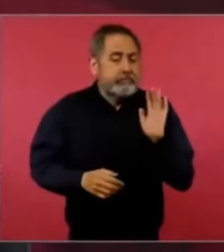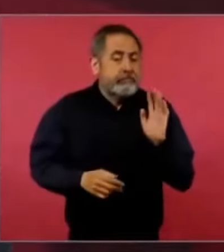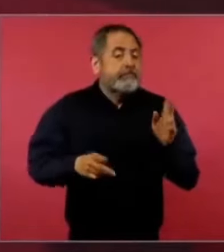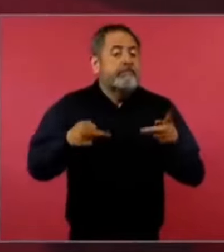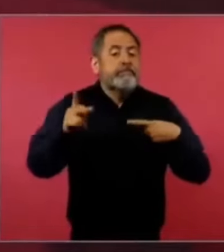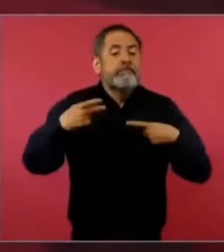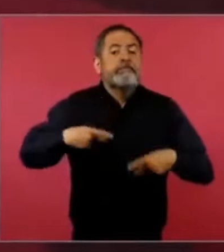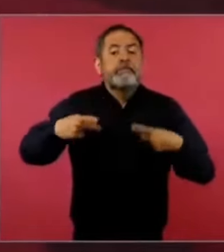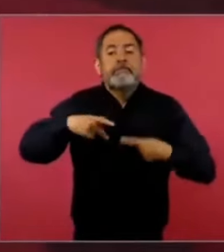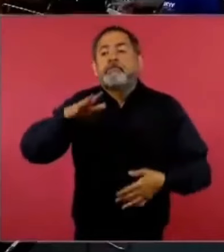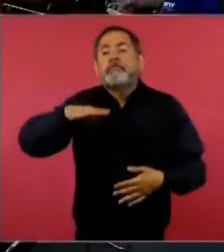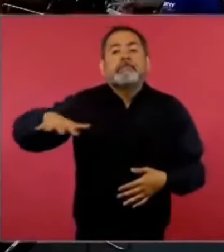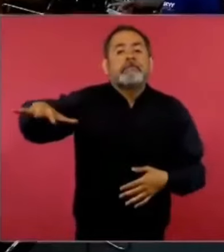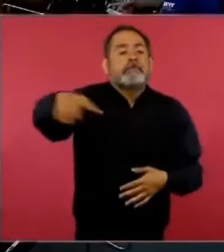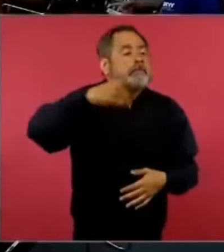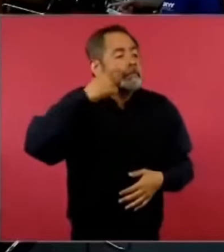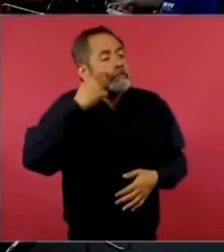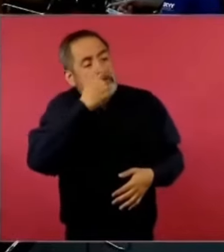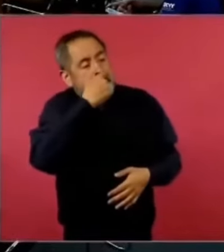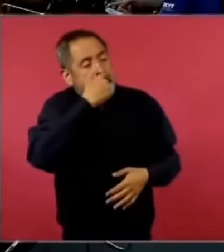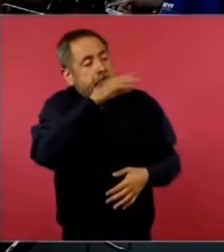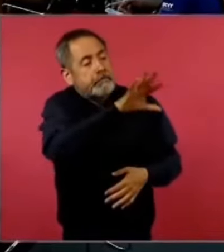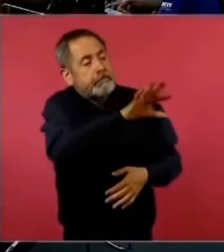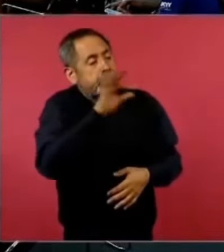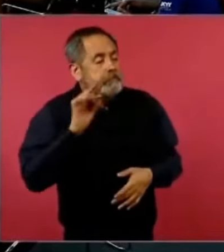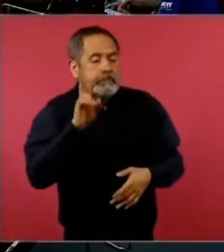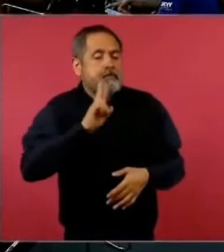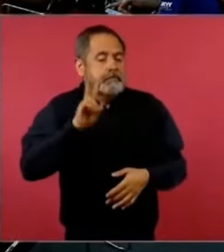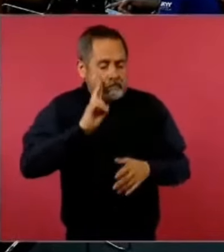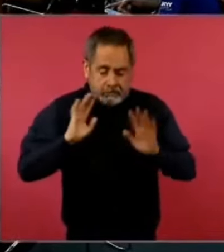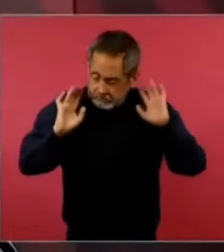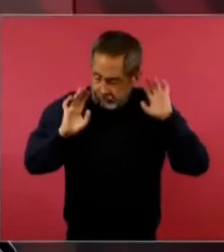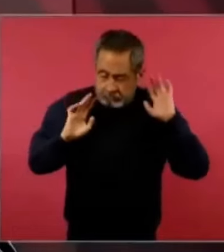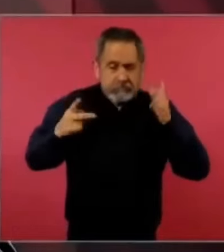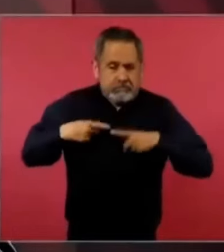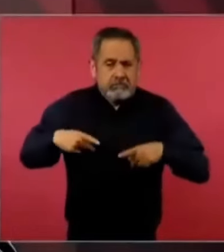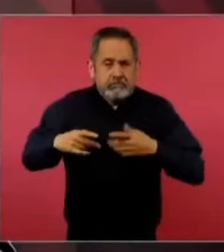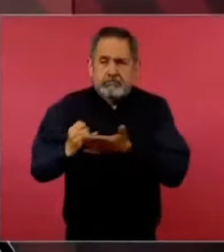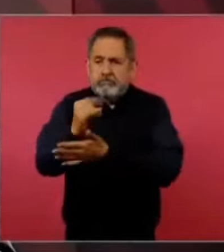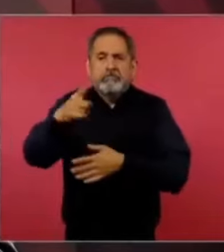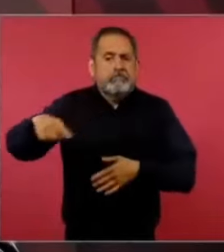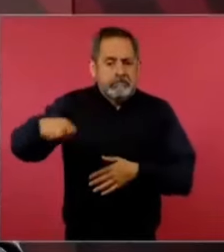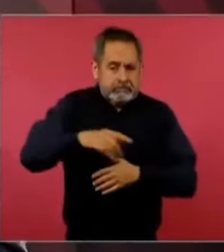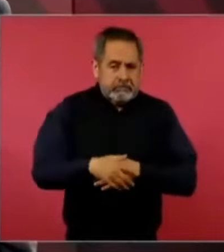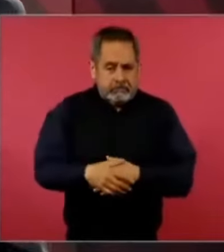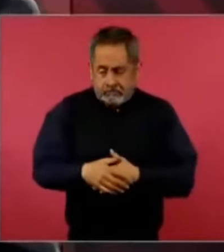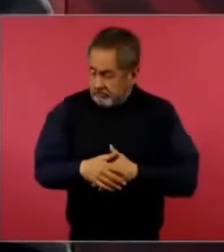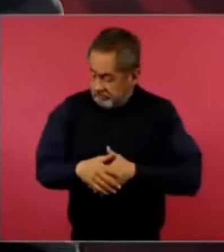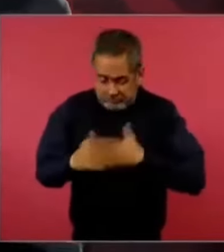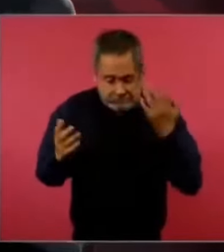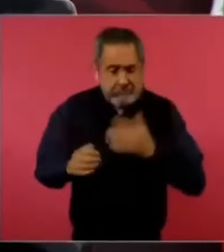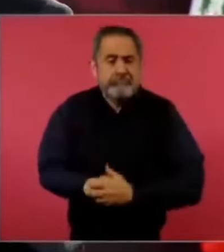va a elegirlos y que todos